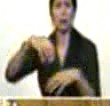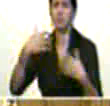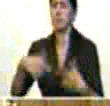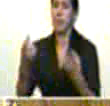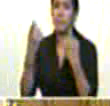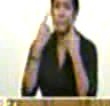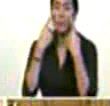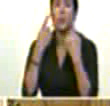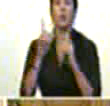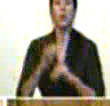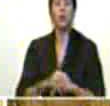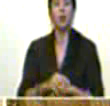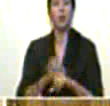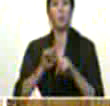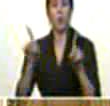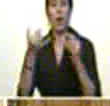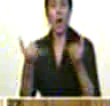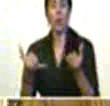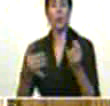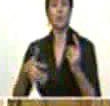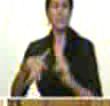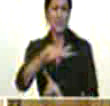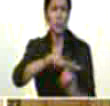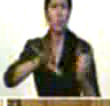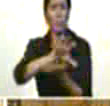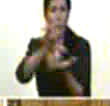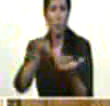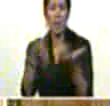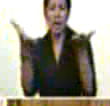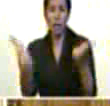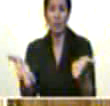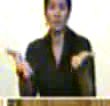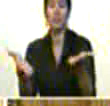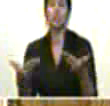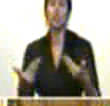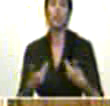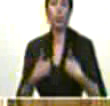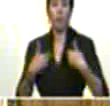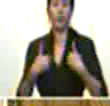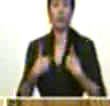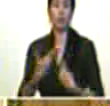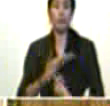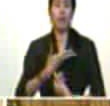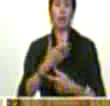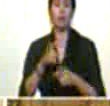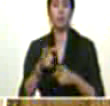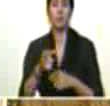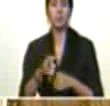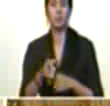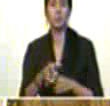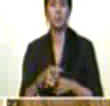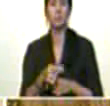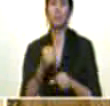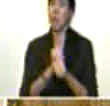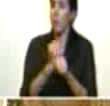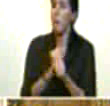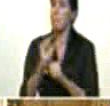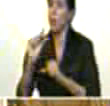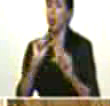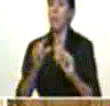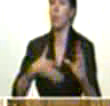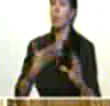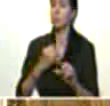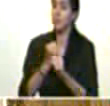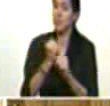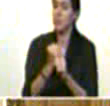pese a esta situación que nos afecta directamente y que sin lugar a dudas ha mermado nuestra capacidad de acción jamás hemos